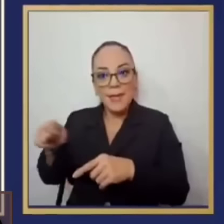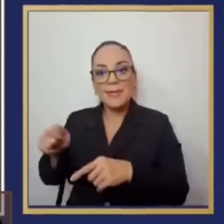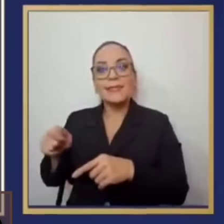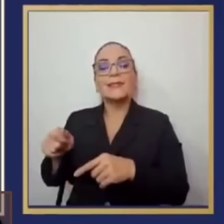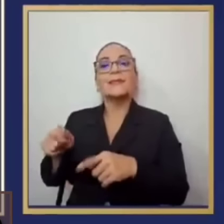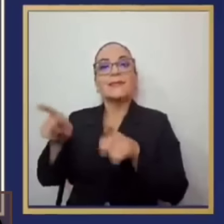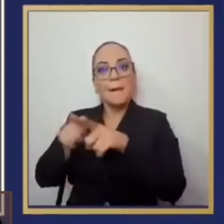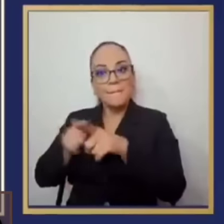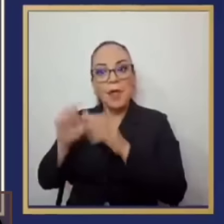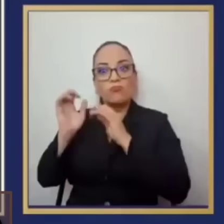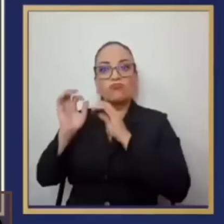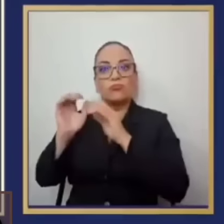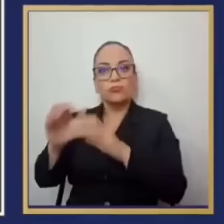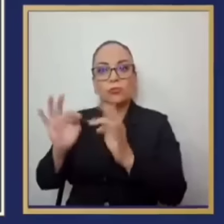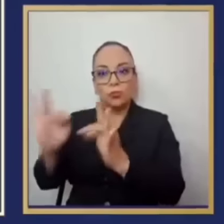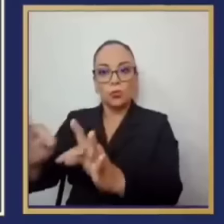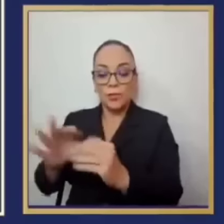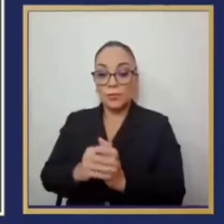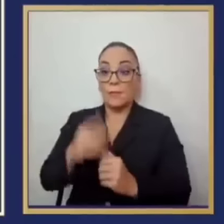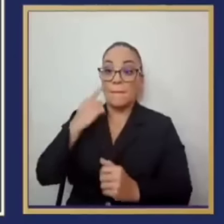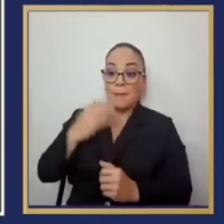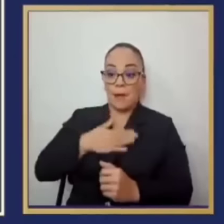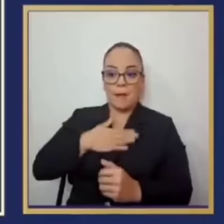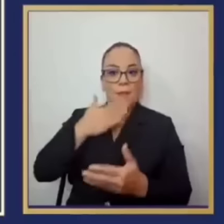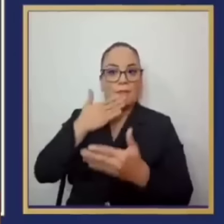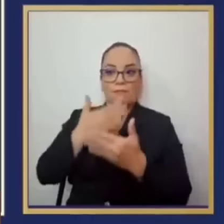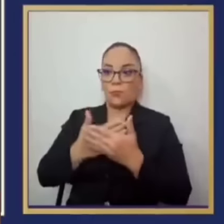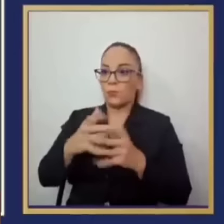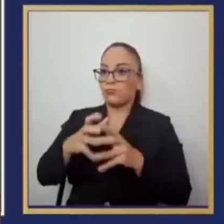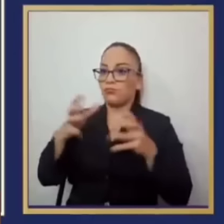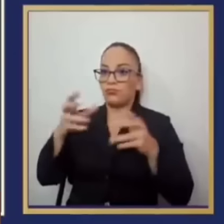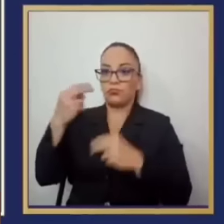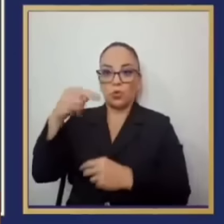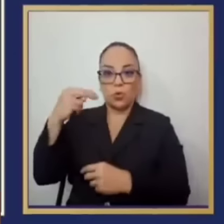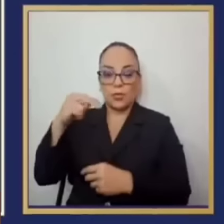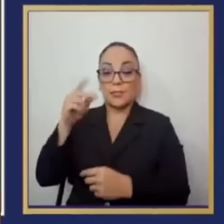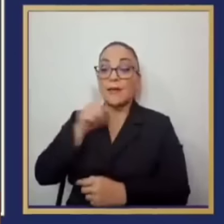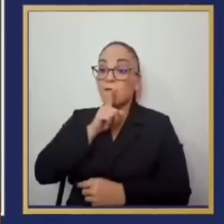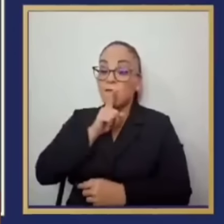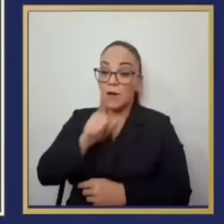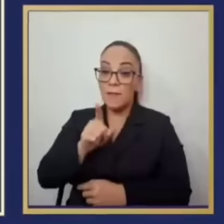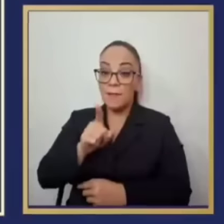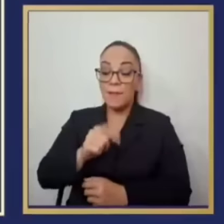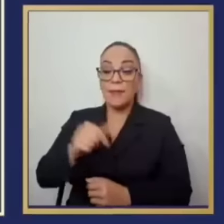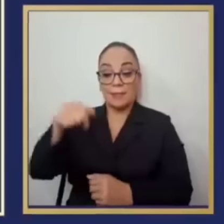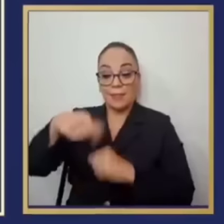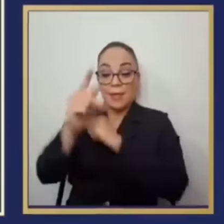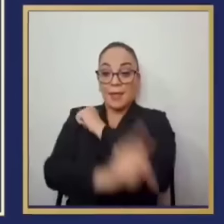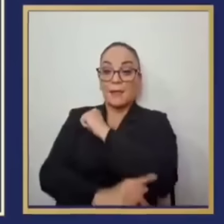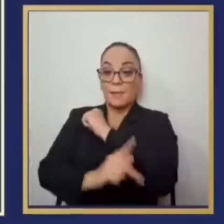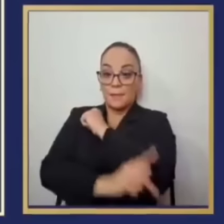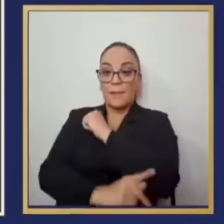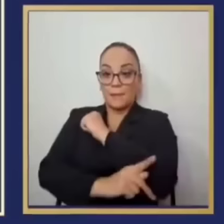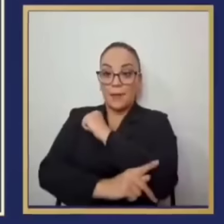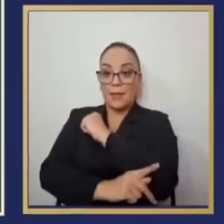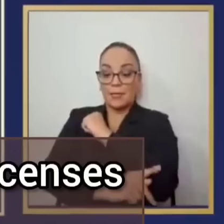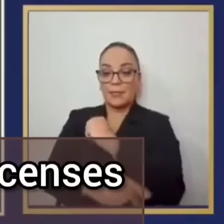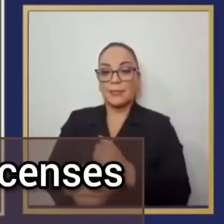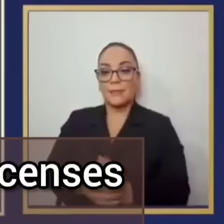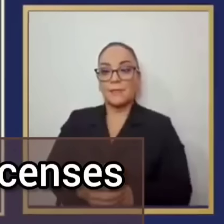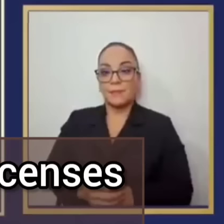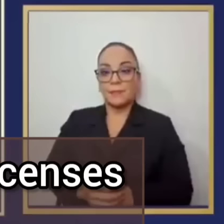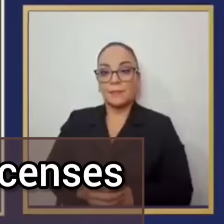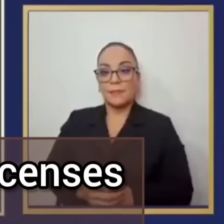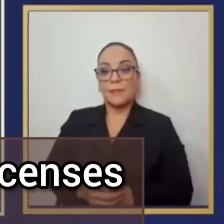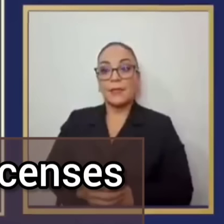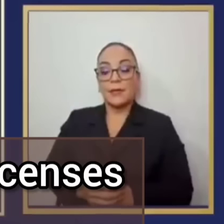mí es una gran noticia. Es una gran noticia porque verdaderamente el país, no sólo por el hecho de que